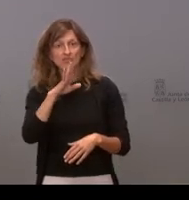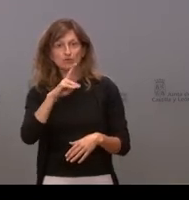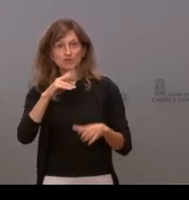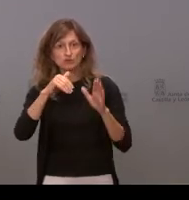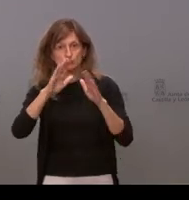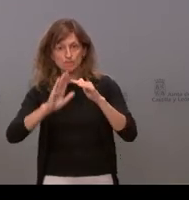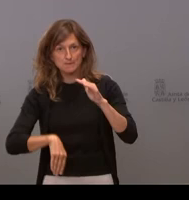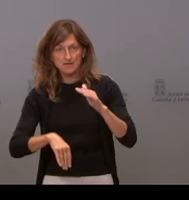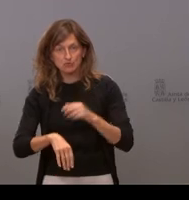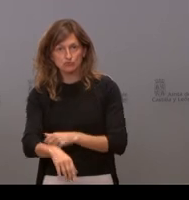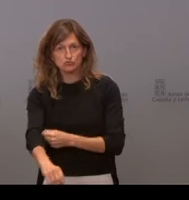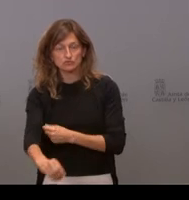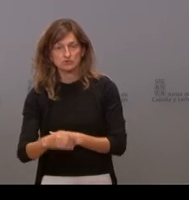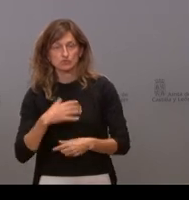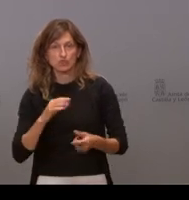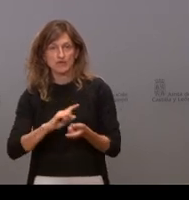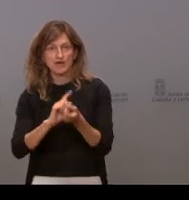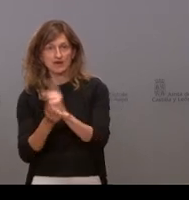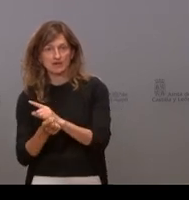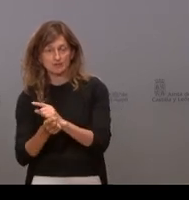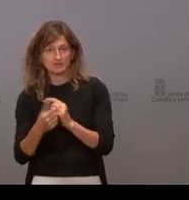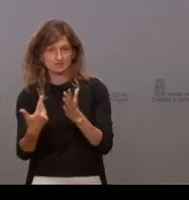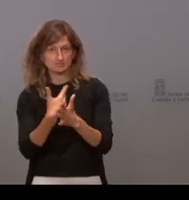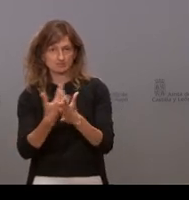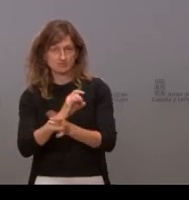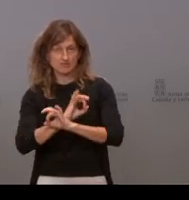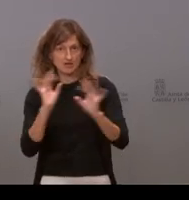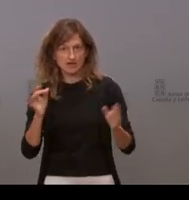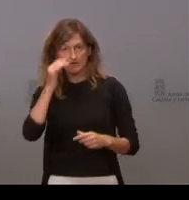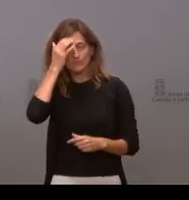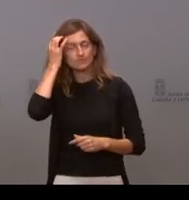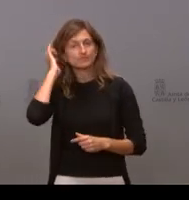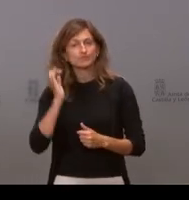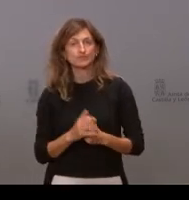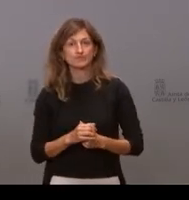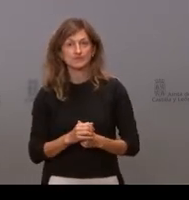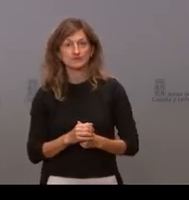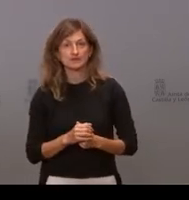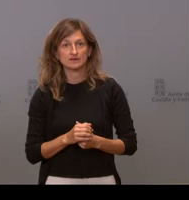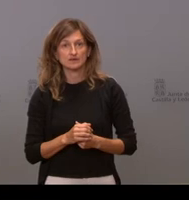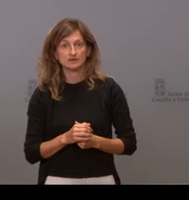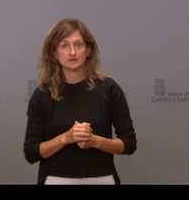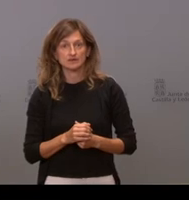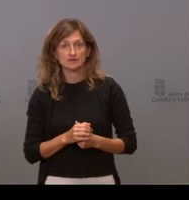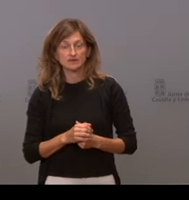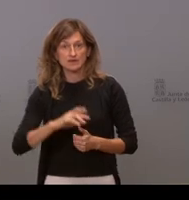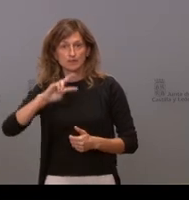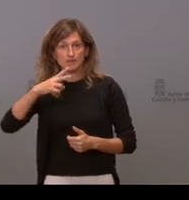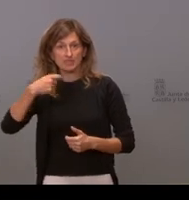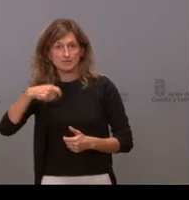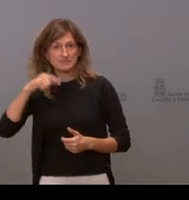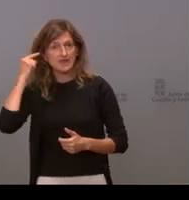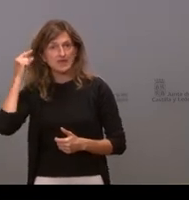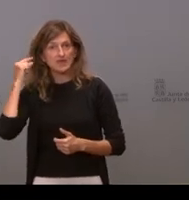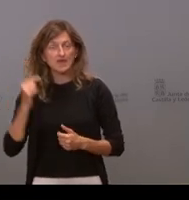supongo que será al revés pero si me lo puede si me lo puedo confirmar se lo agradezco y luego al vicepresidente ISEA